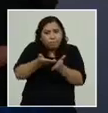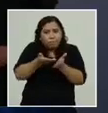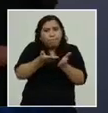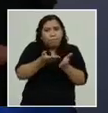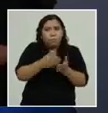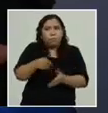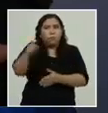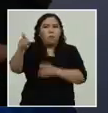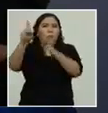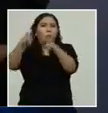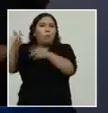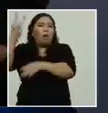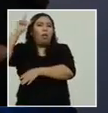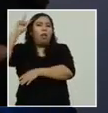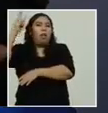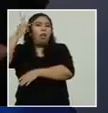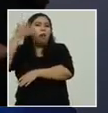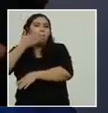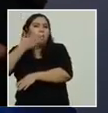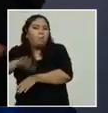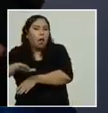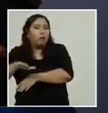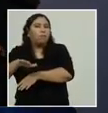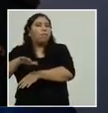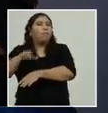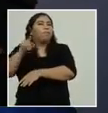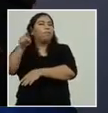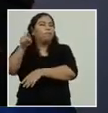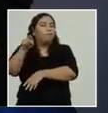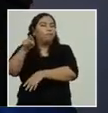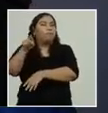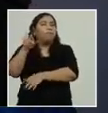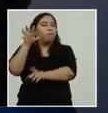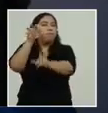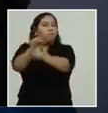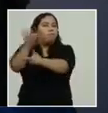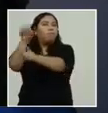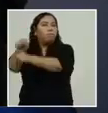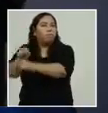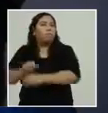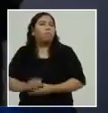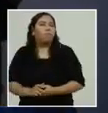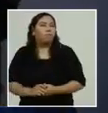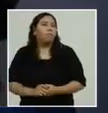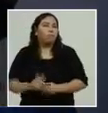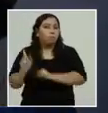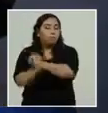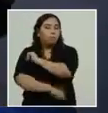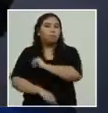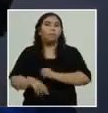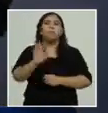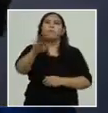contra la seguridad de las mismas. Tenemos un dispositivo a través de aviones de reconocimiento para